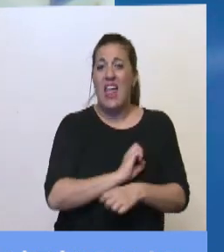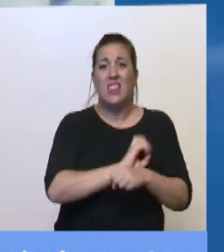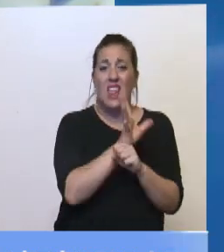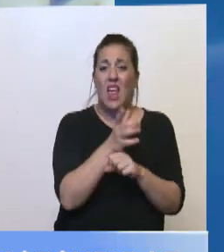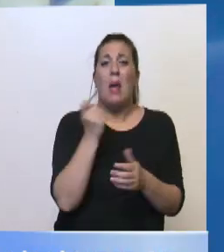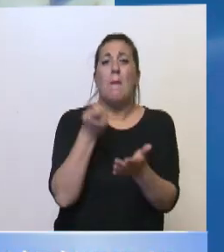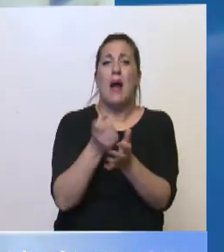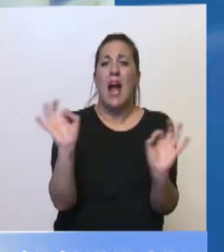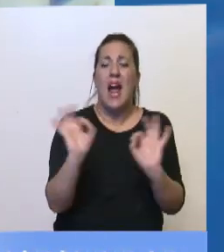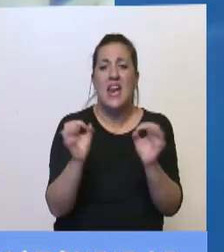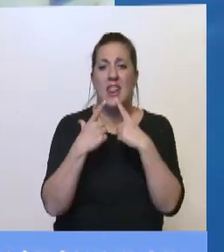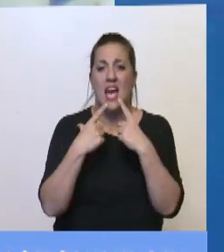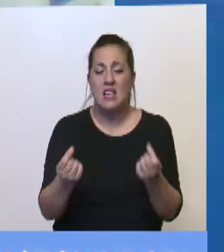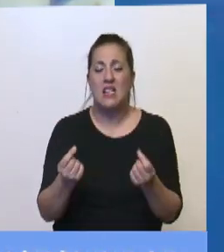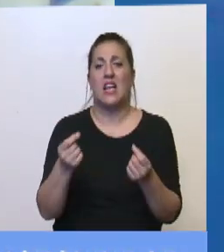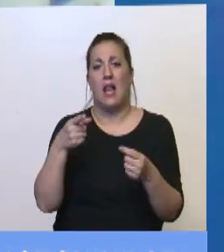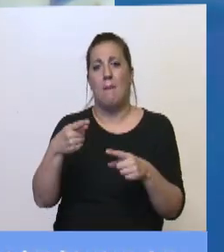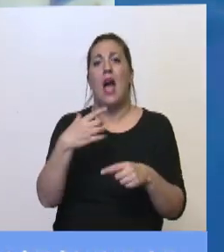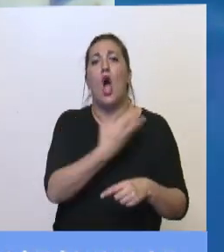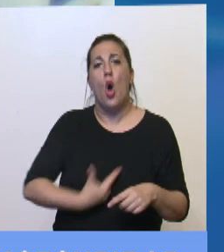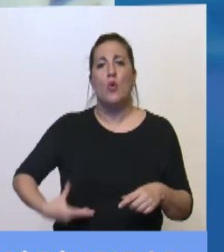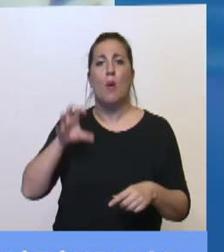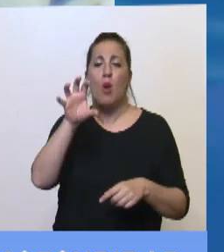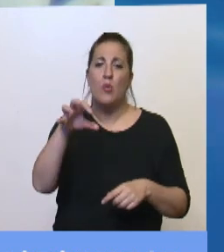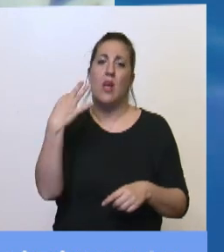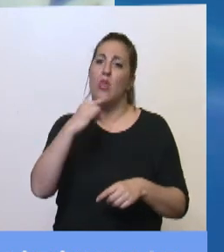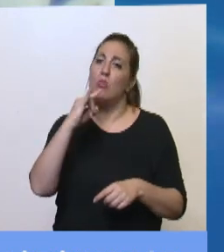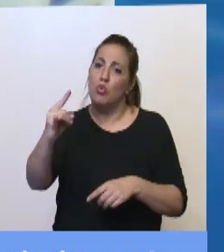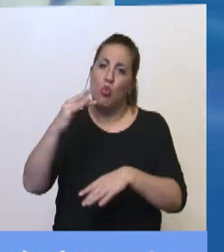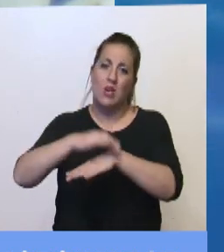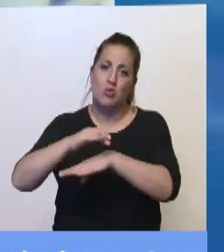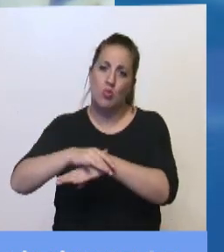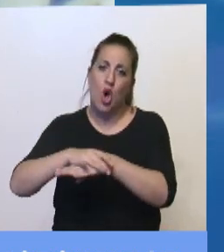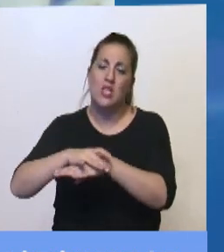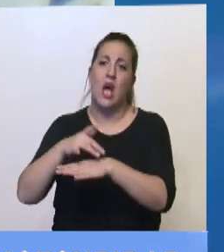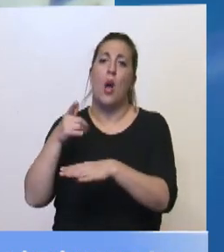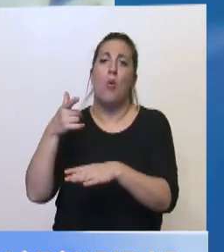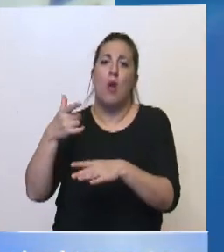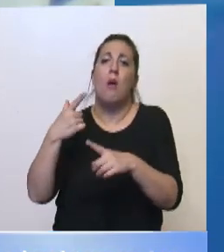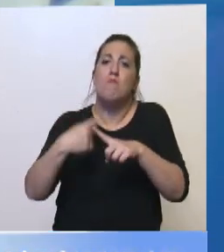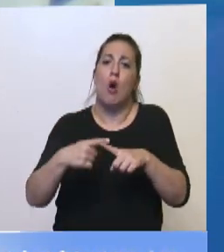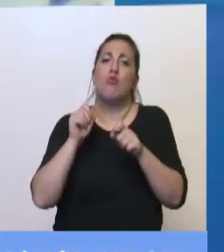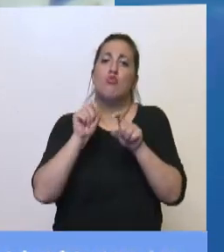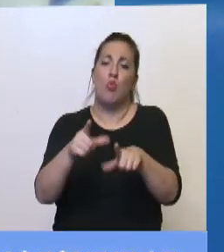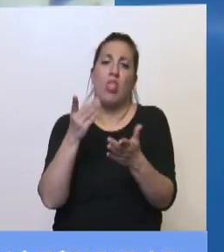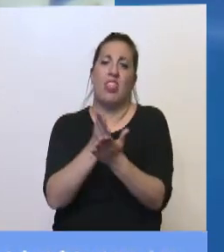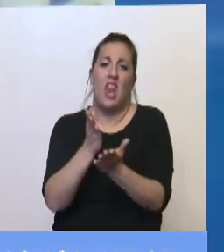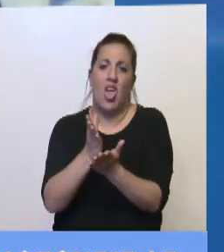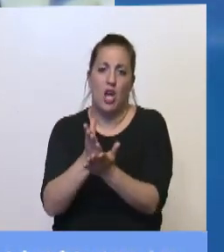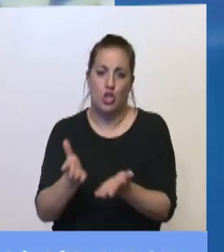salarios y que están reclamando que el gobierno provincial se haga cargo precisamente de sus derechos que tienen.